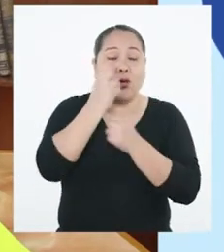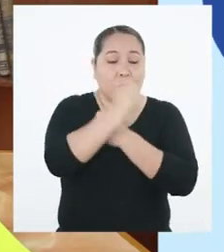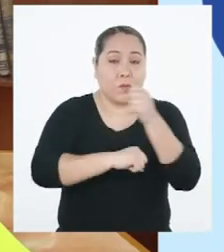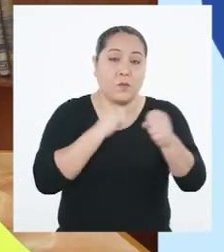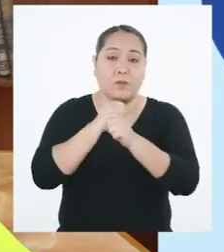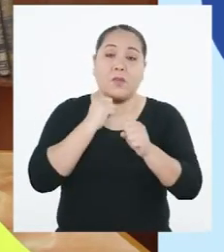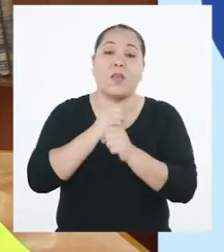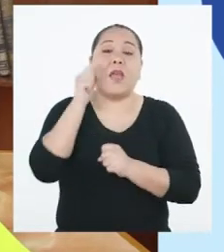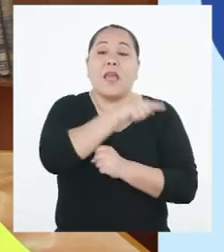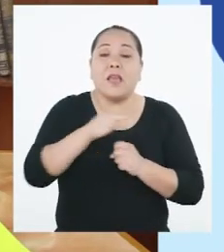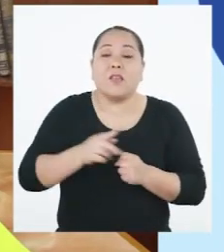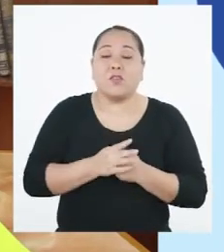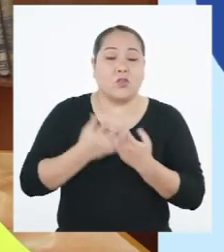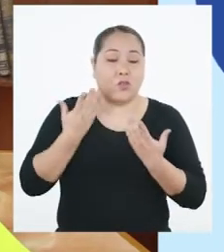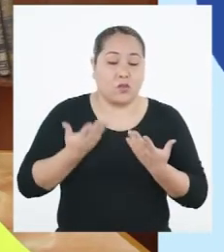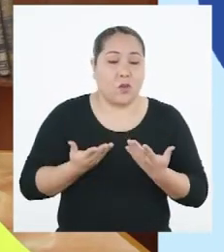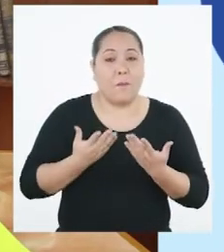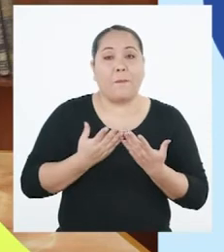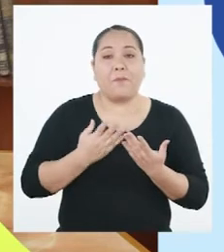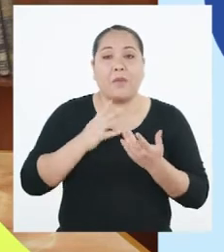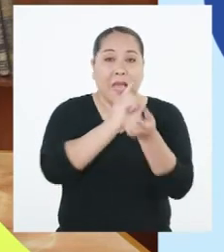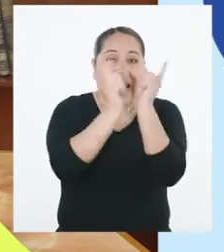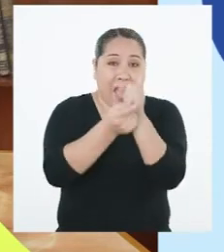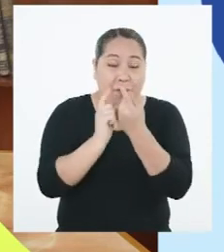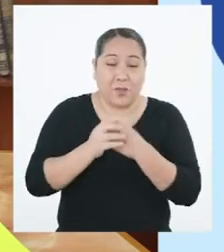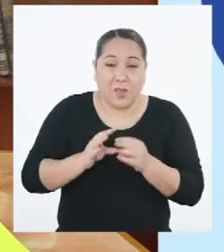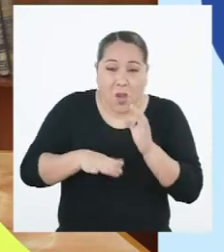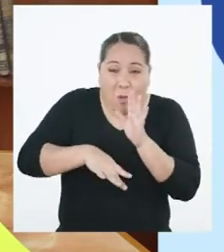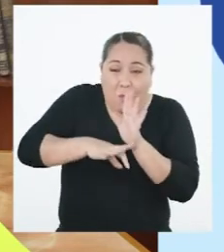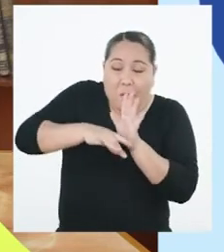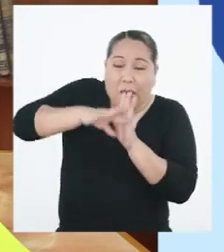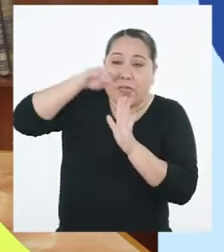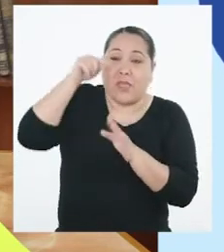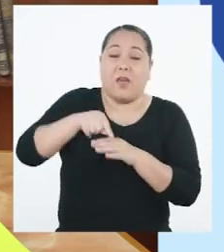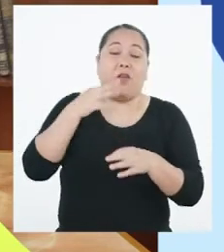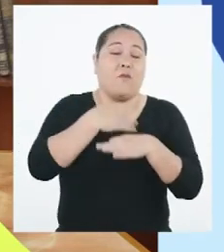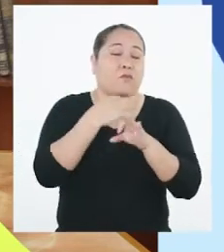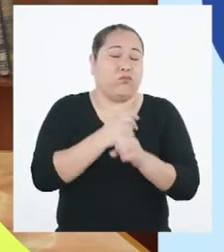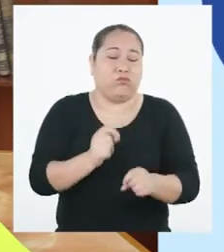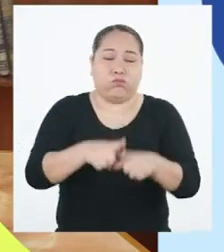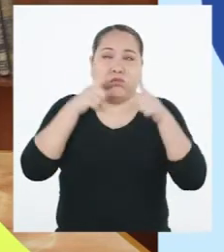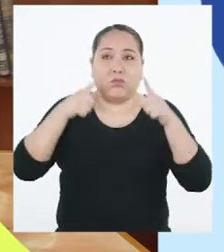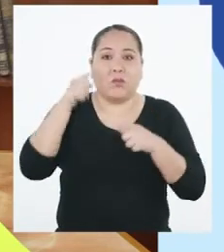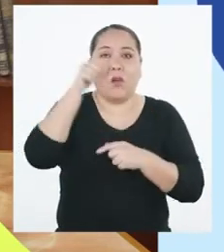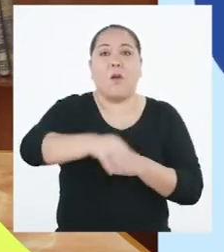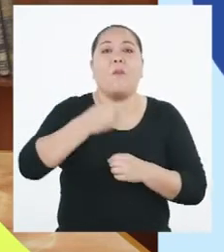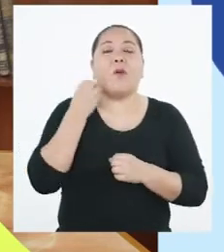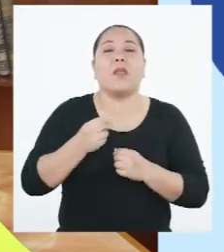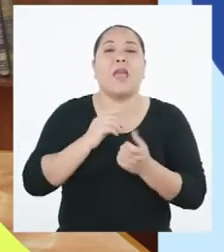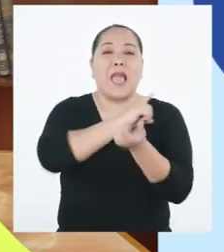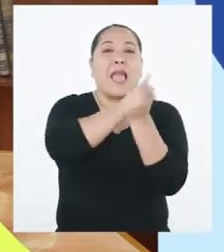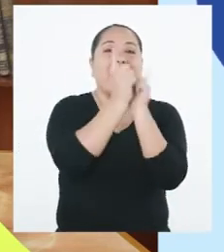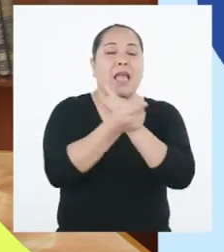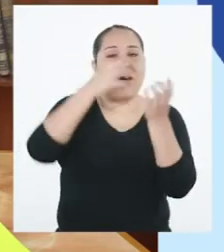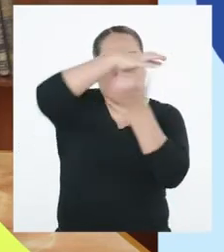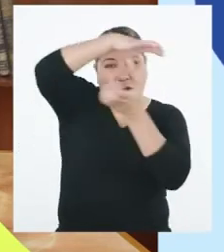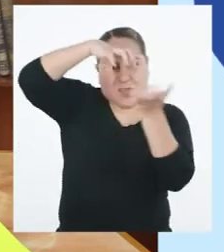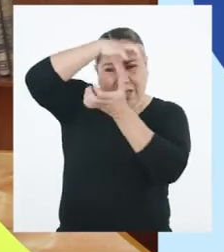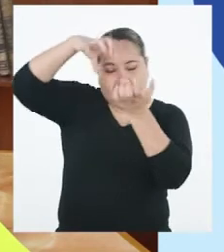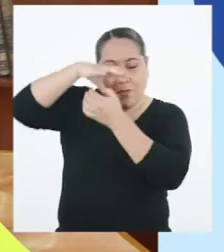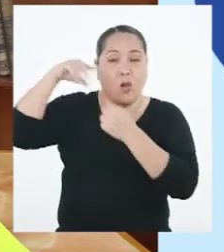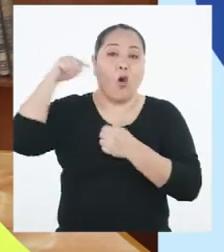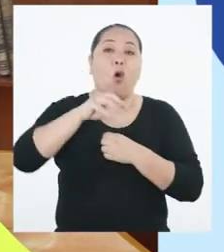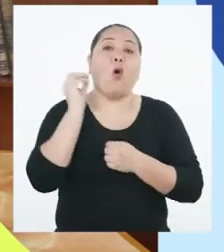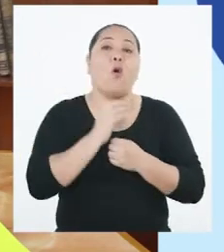años, estos fenómenos se han intensificado de manera extrema, debido al cambio climático